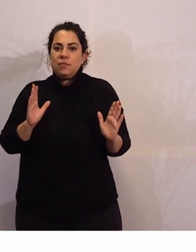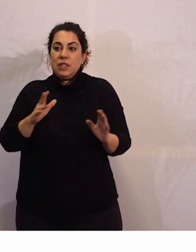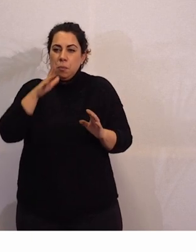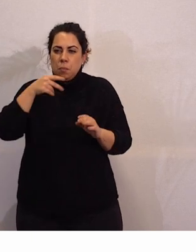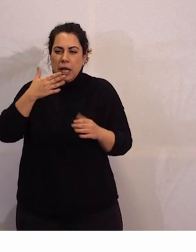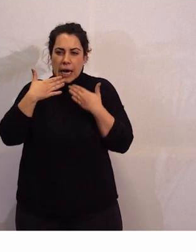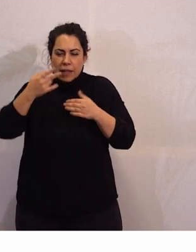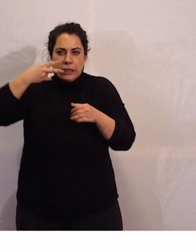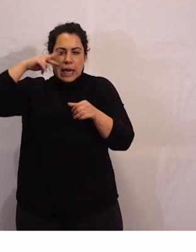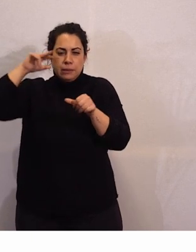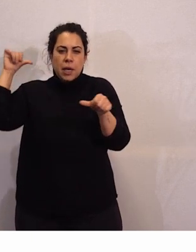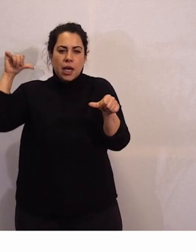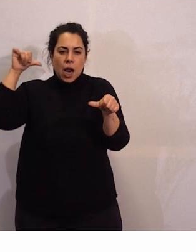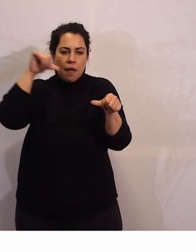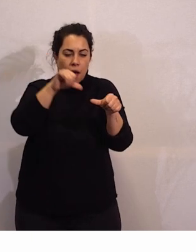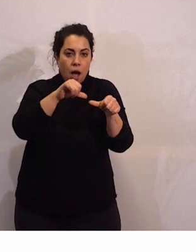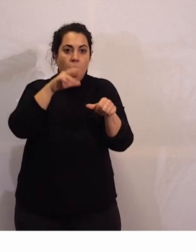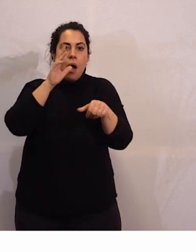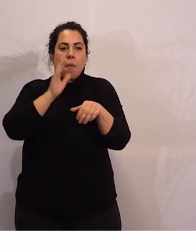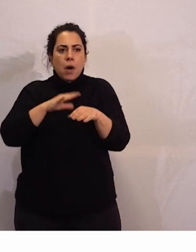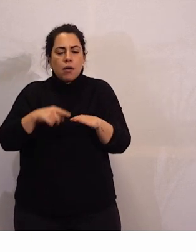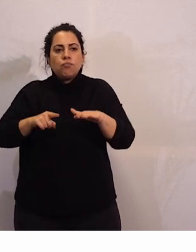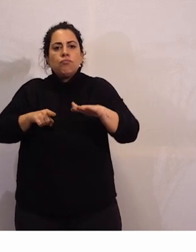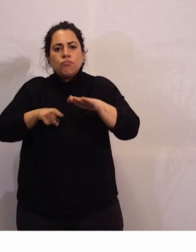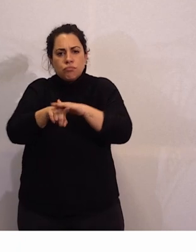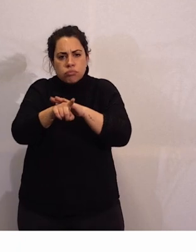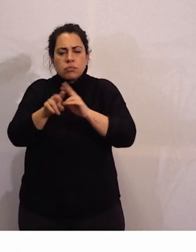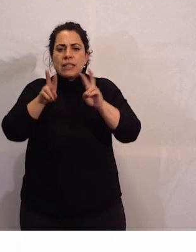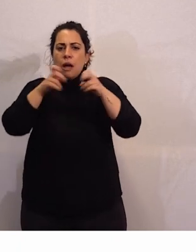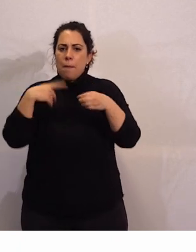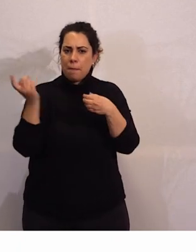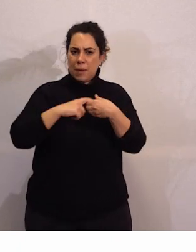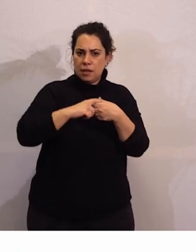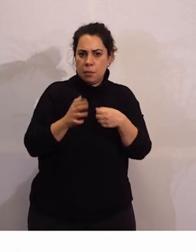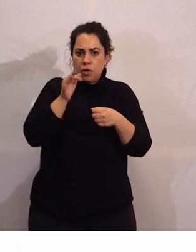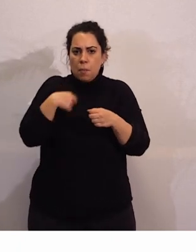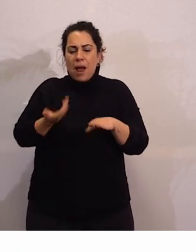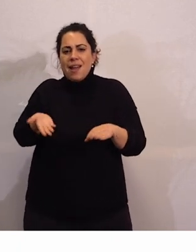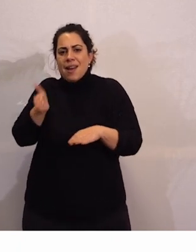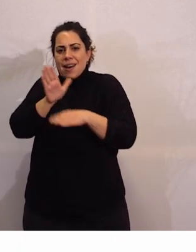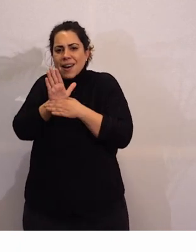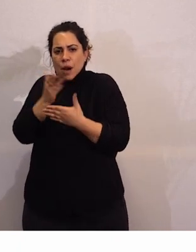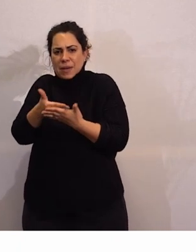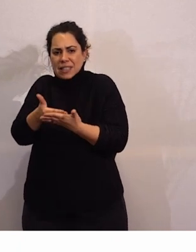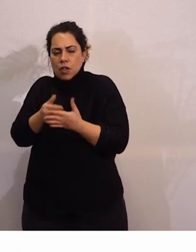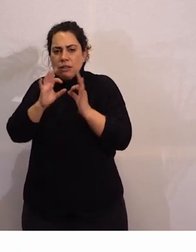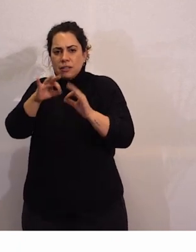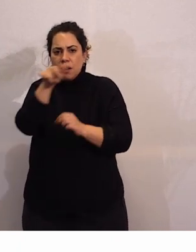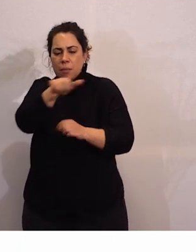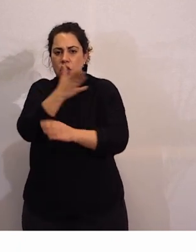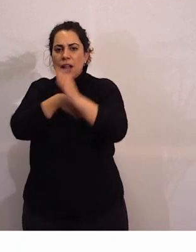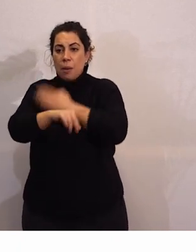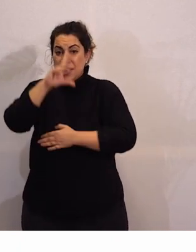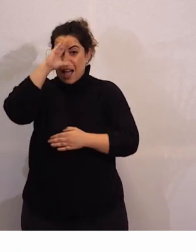que llevo, para poder seguir avanzando en temas de participación y de representación para las personas con discapacidad